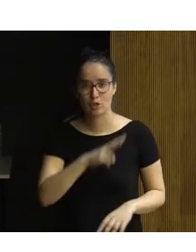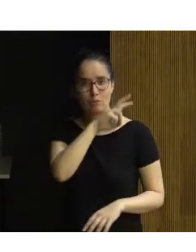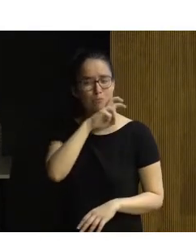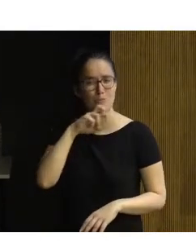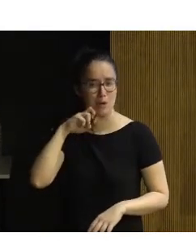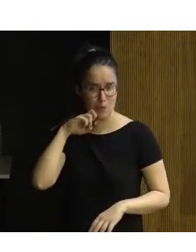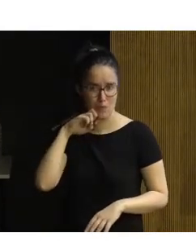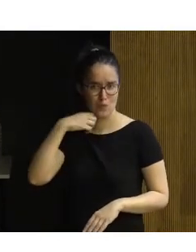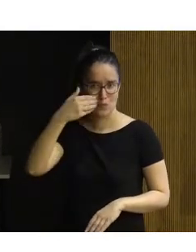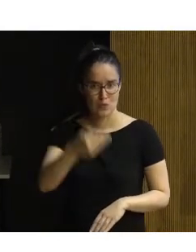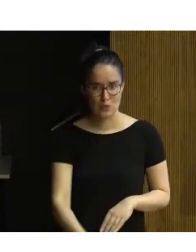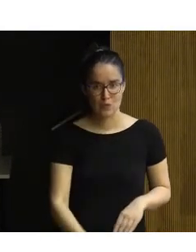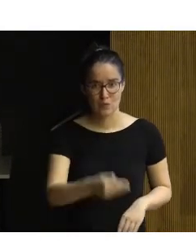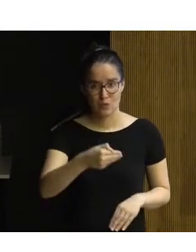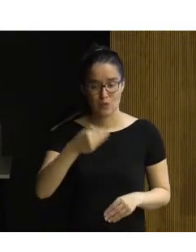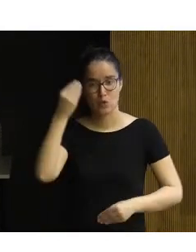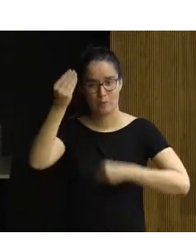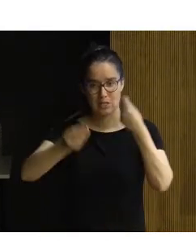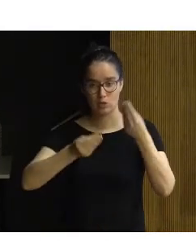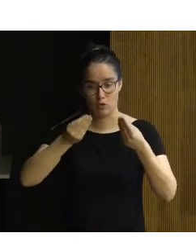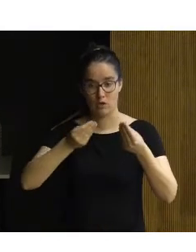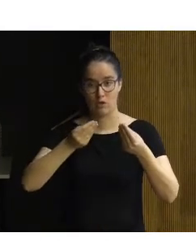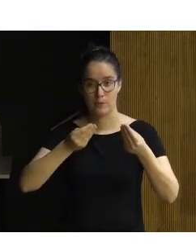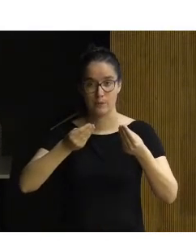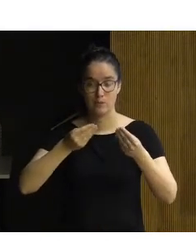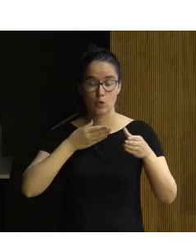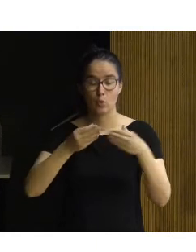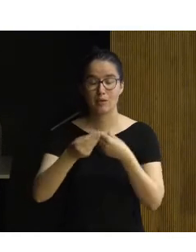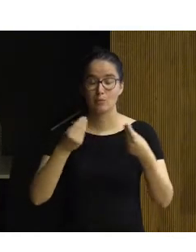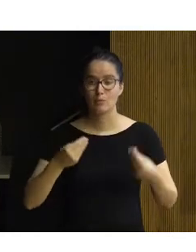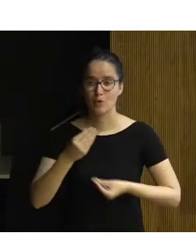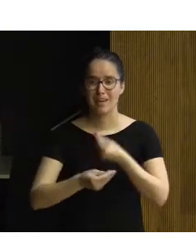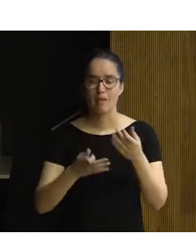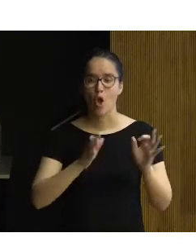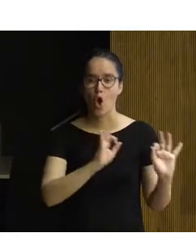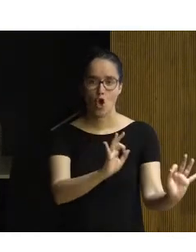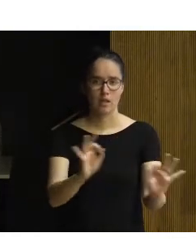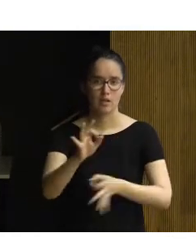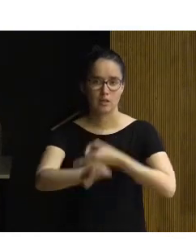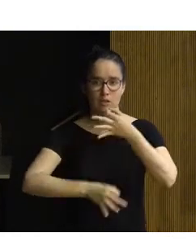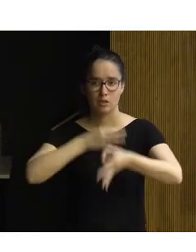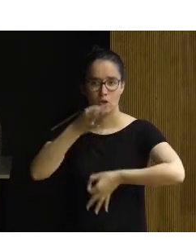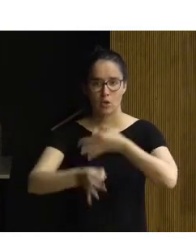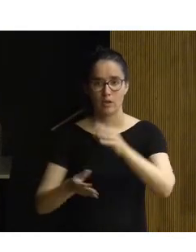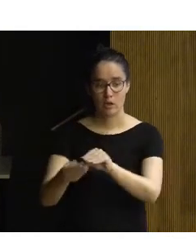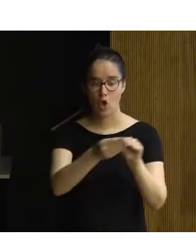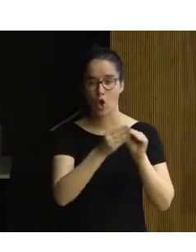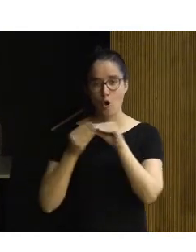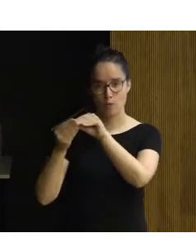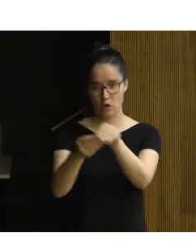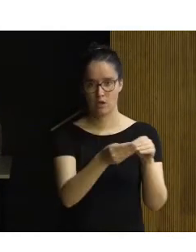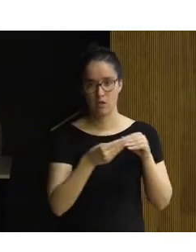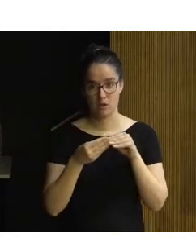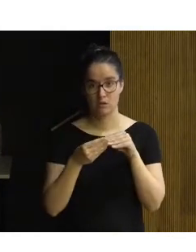intrínseco. Lo que hace, yo creo, este tipo de documentos es ordenar, organizar, homogeneizar, que